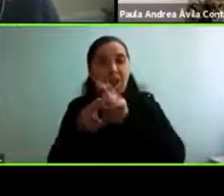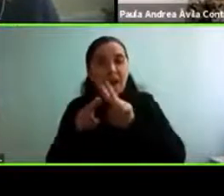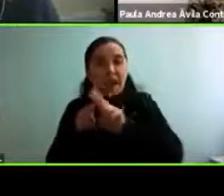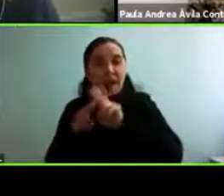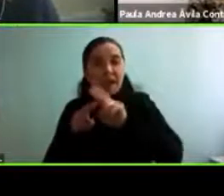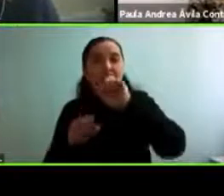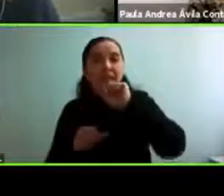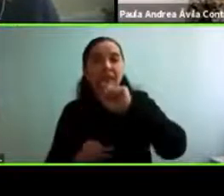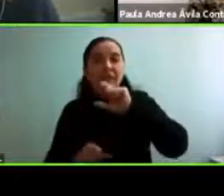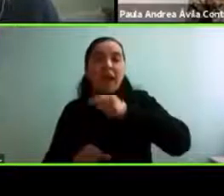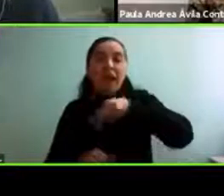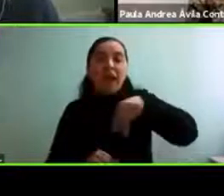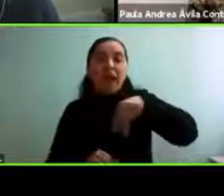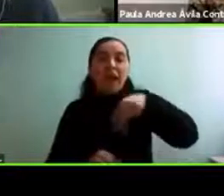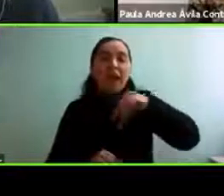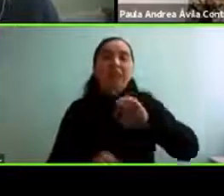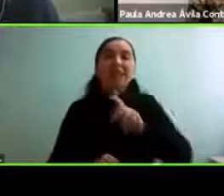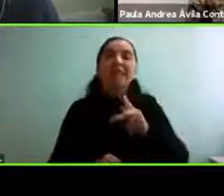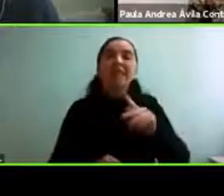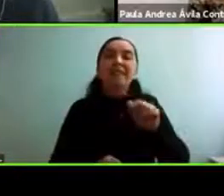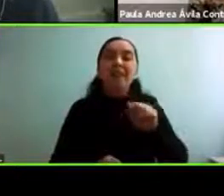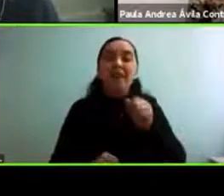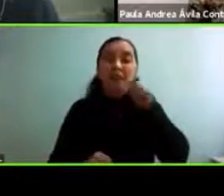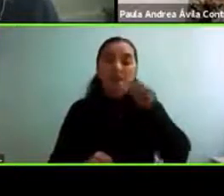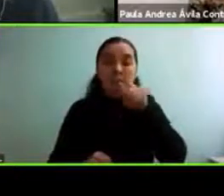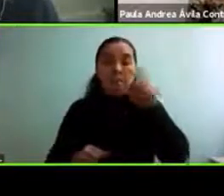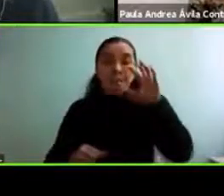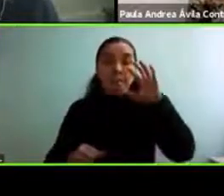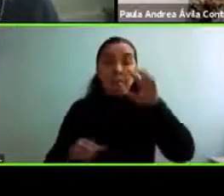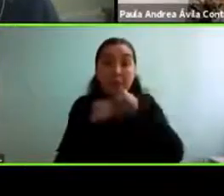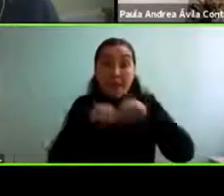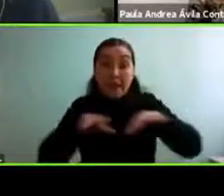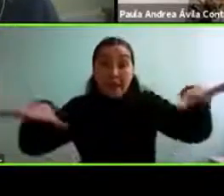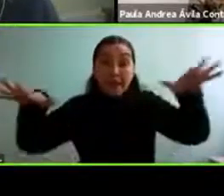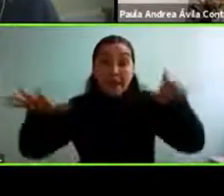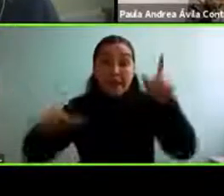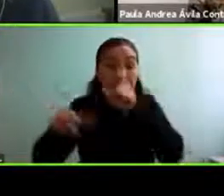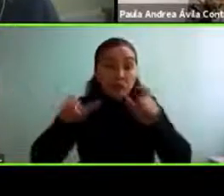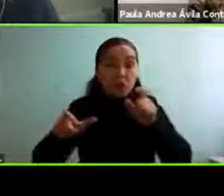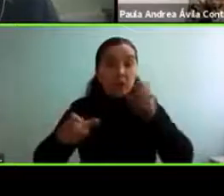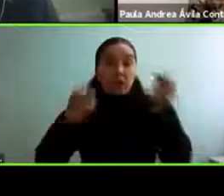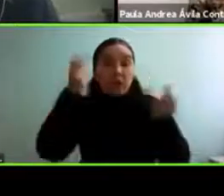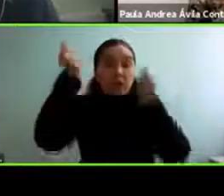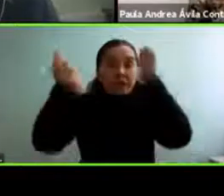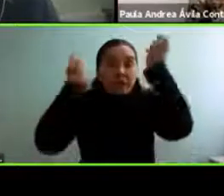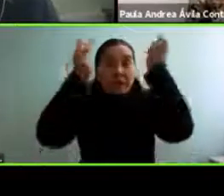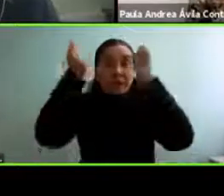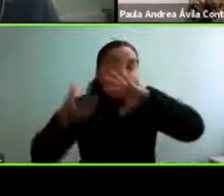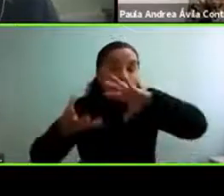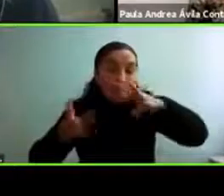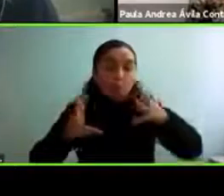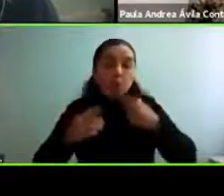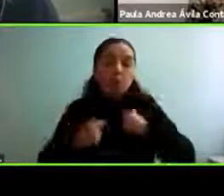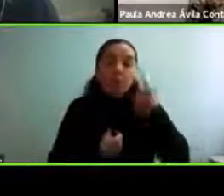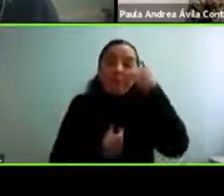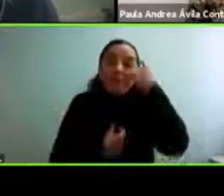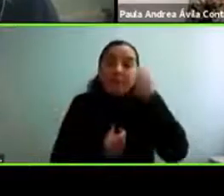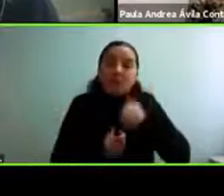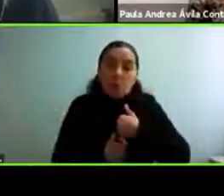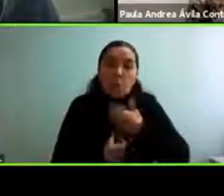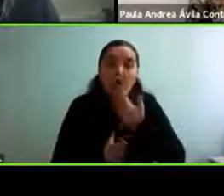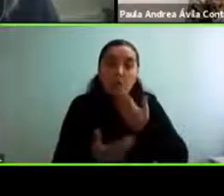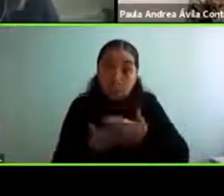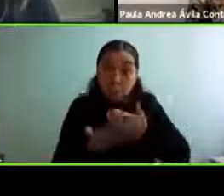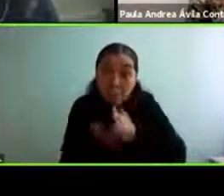empezar a movilizar el mundo las redes para generar un mundo que esté en un estado que cuando me toque envejecer